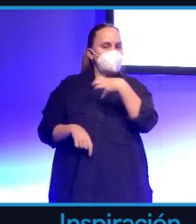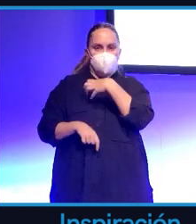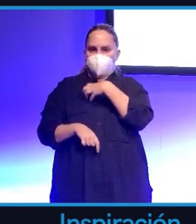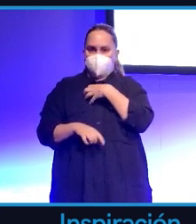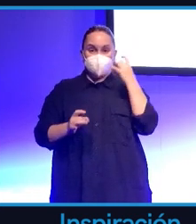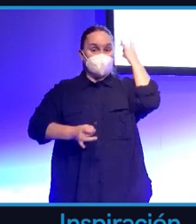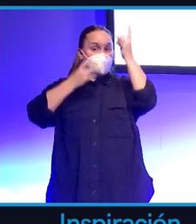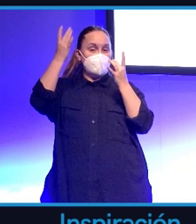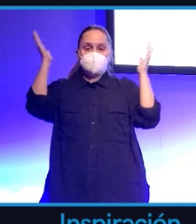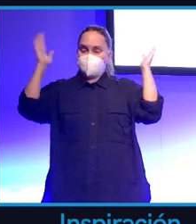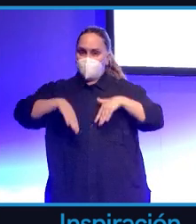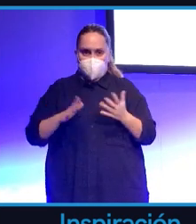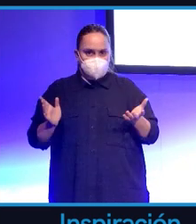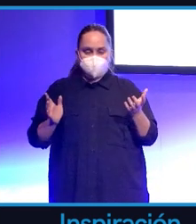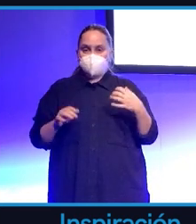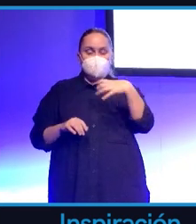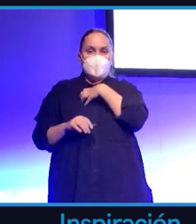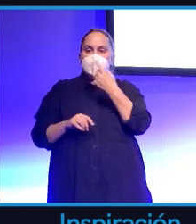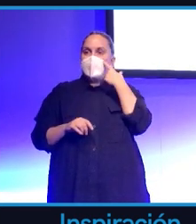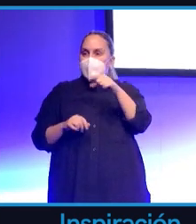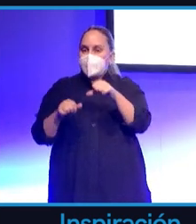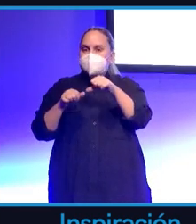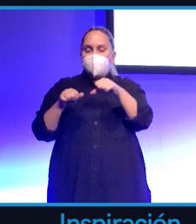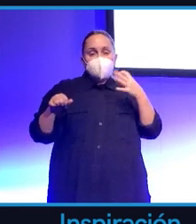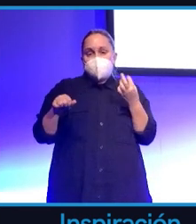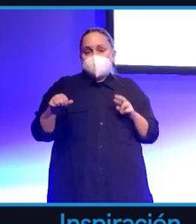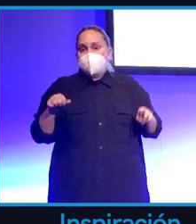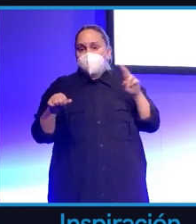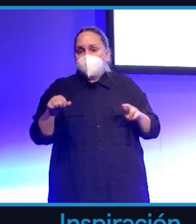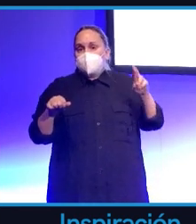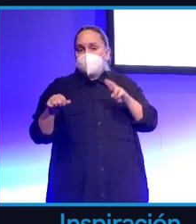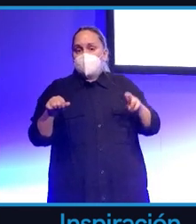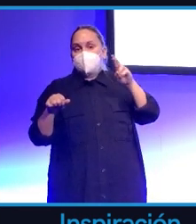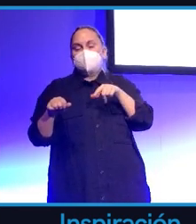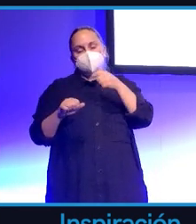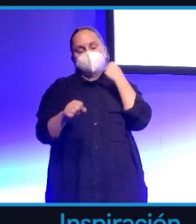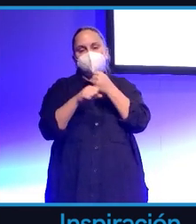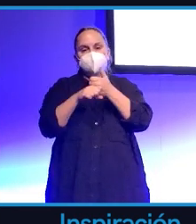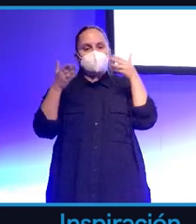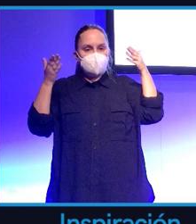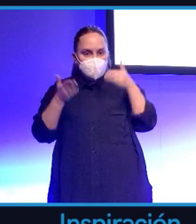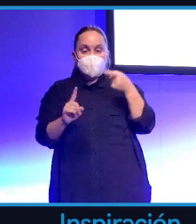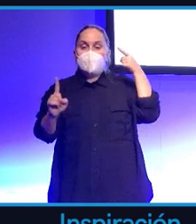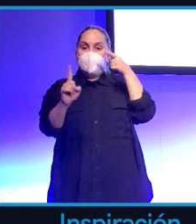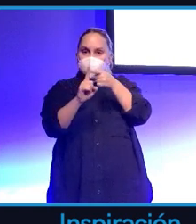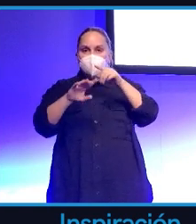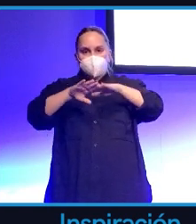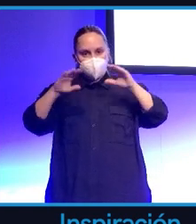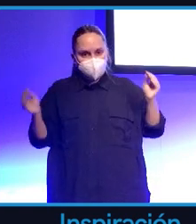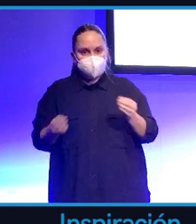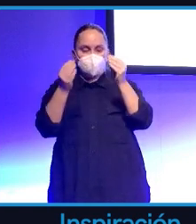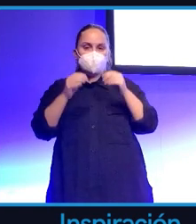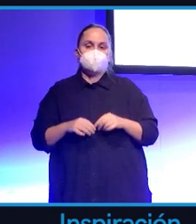capaces de hacer algo nuevo, algo no previsto. Y esto es algo en lo que se está trabajando para mejorarla.